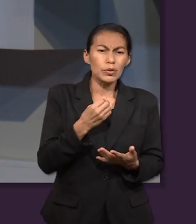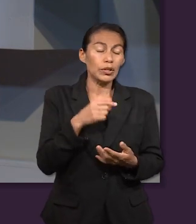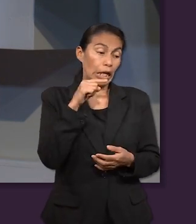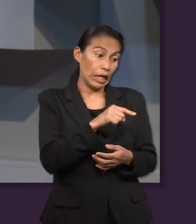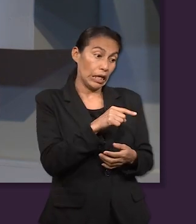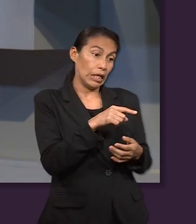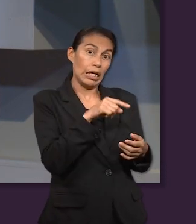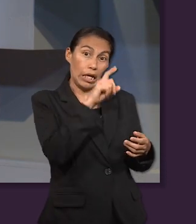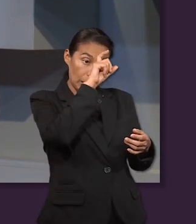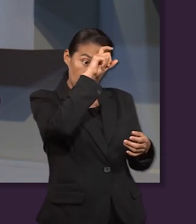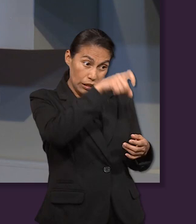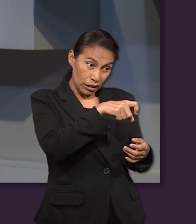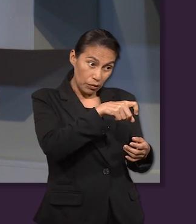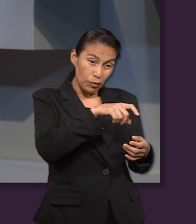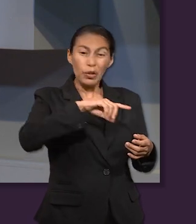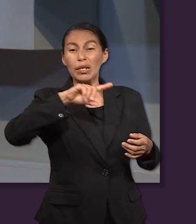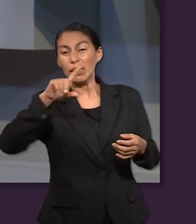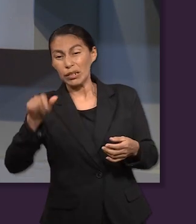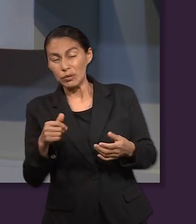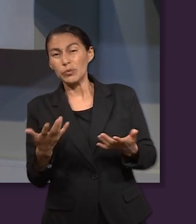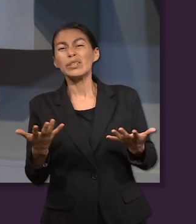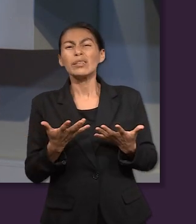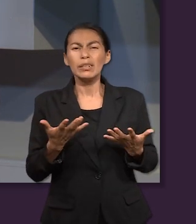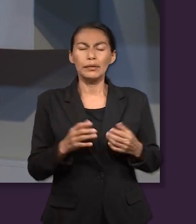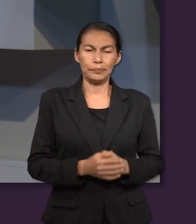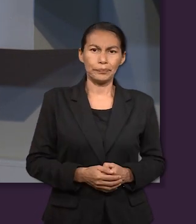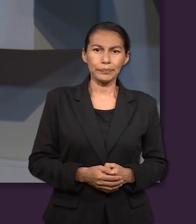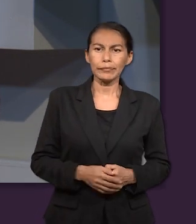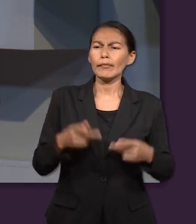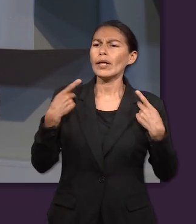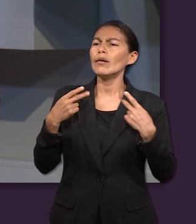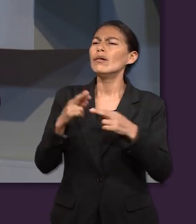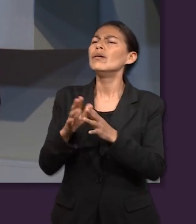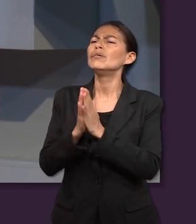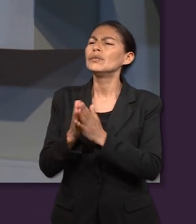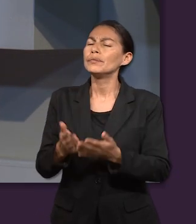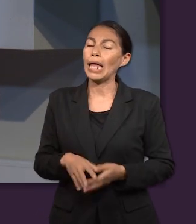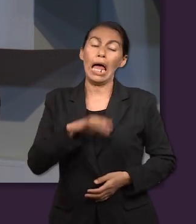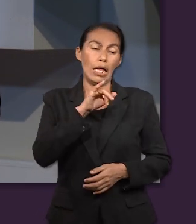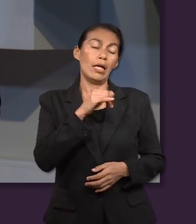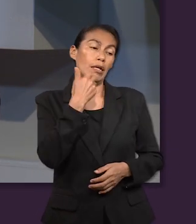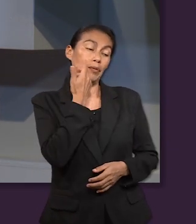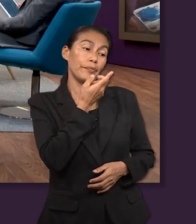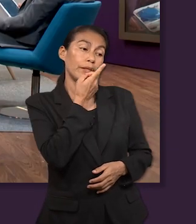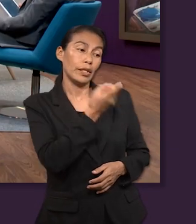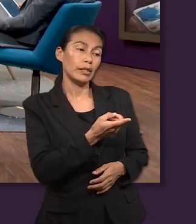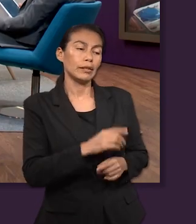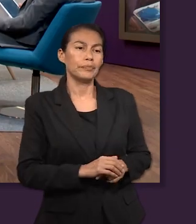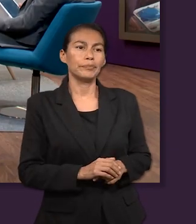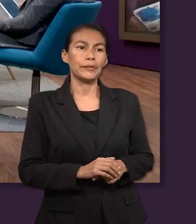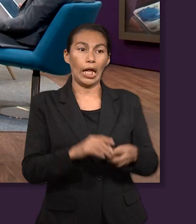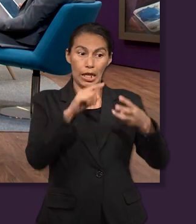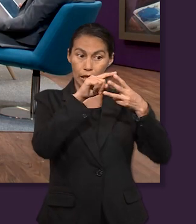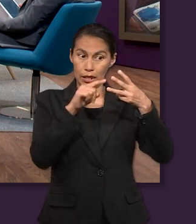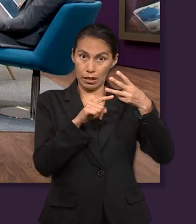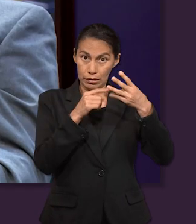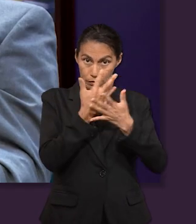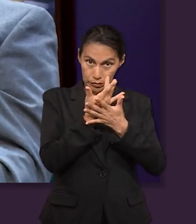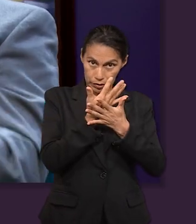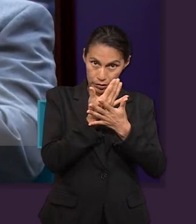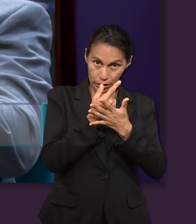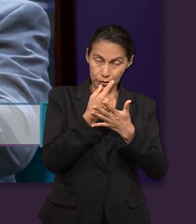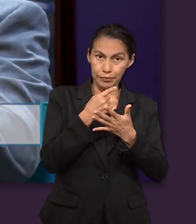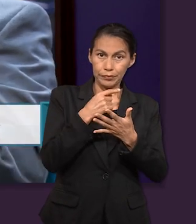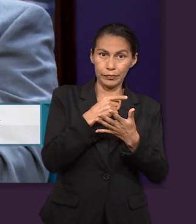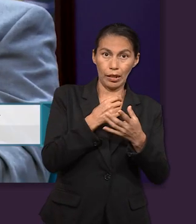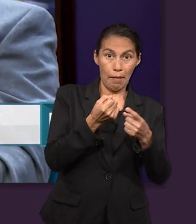Egipto y lo que se iba a hacer en Egipto y después de Egipto. Profe. Sí, yo quiero compartirte esta de